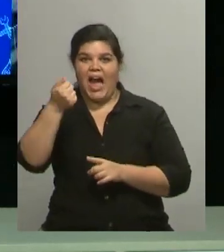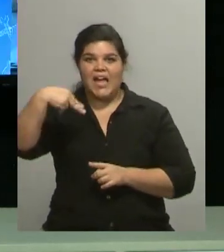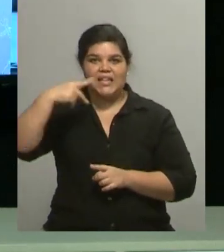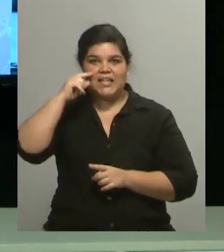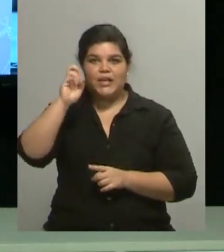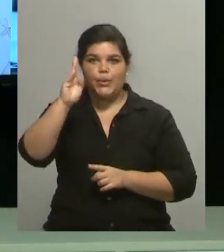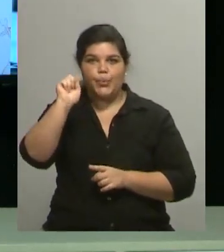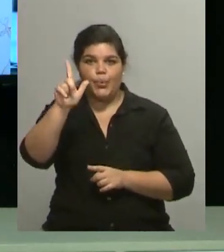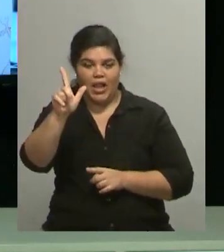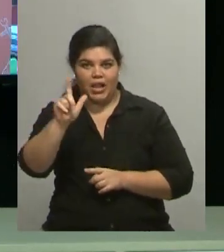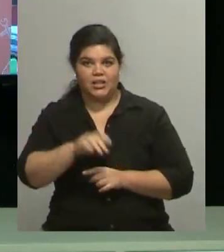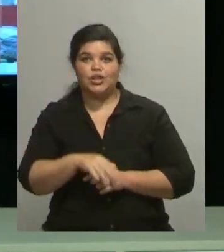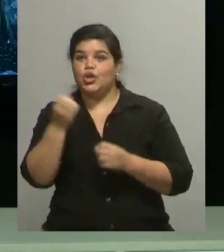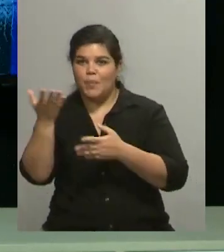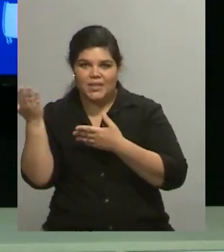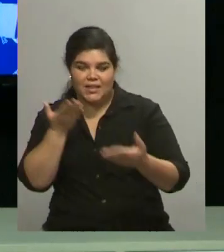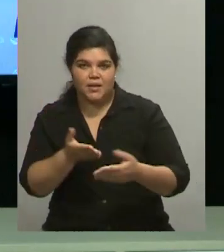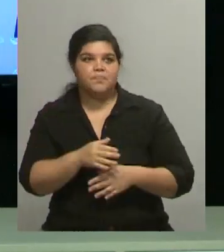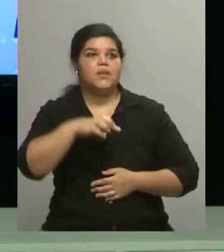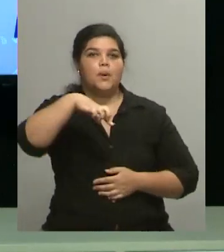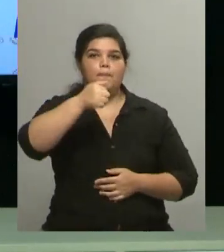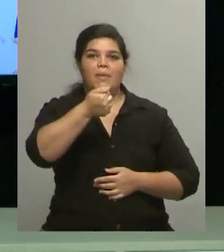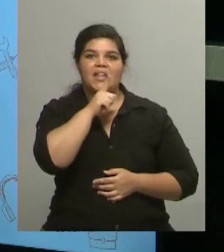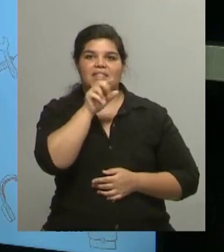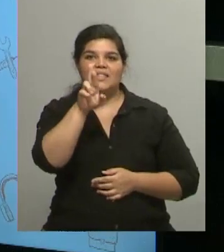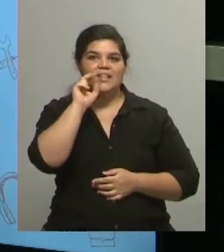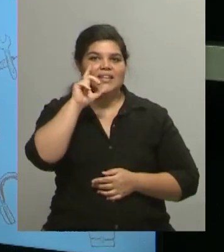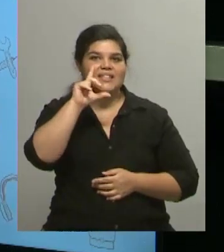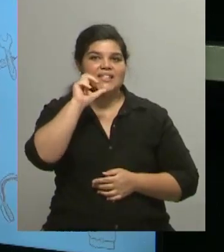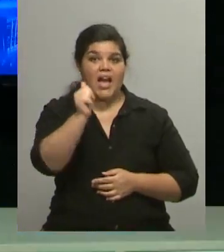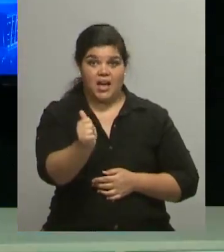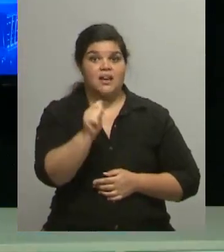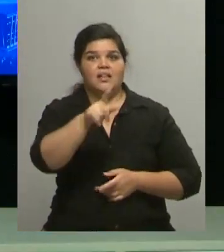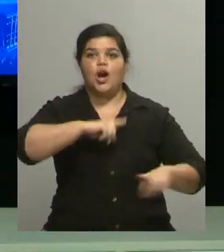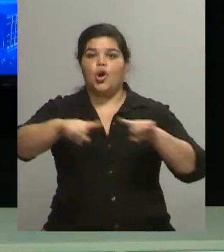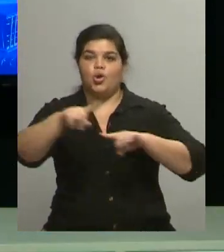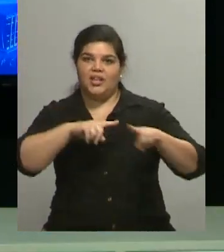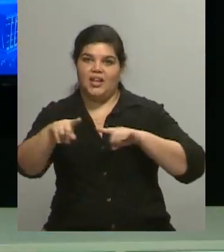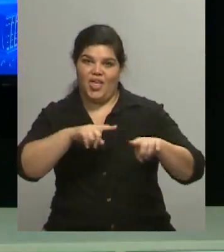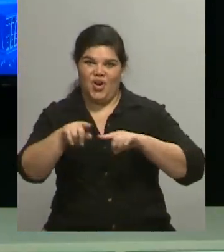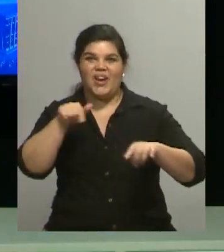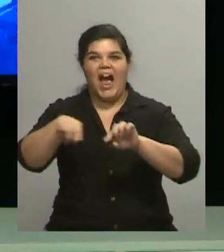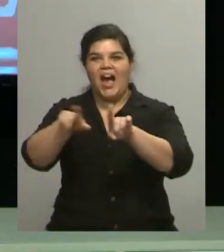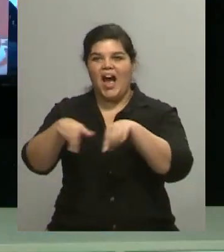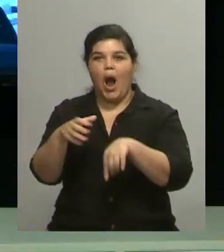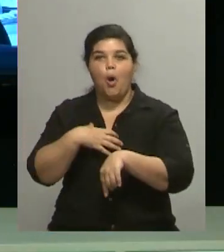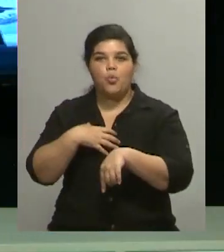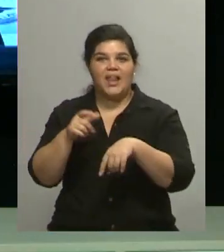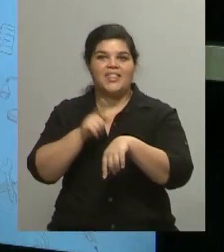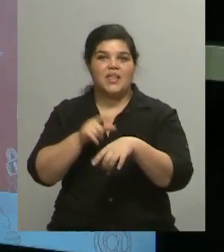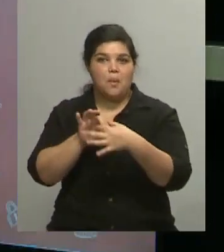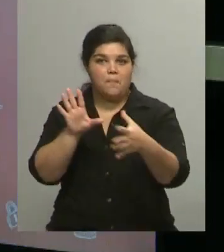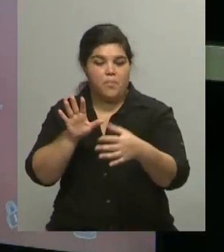Bienvenido. Gracias. Patricia Mon, coordinadora de Aulas de Tiempo Libre. ¿Qué tal? ¿Cómo estás? Bienvenida, Patricia. por invitarnos.